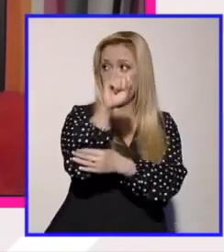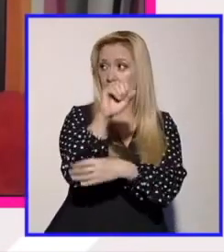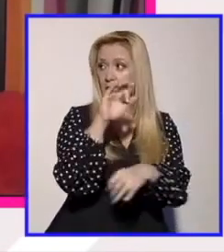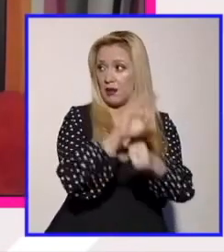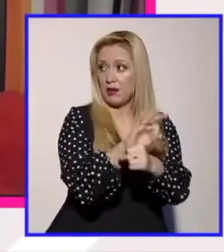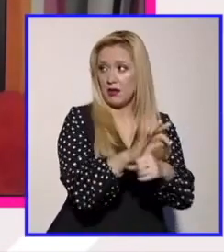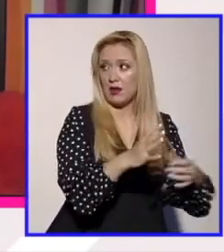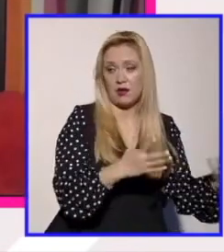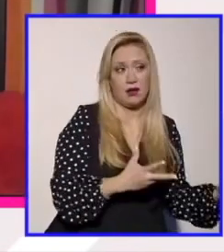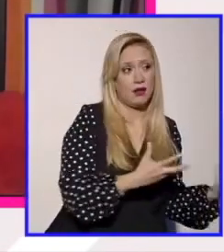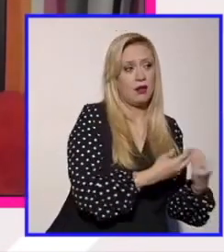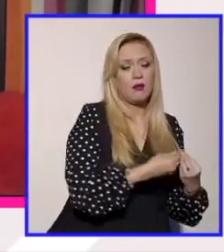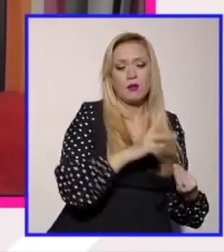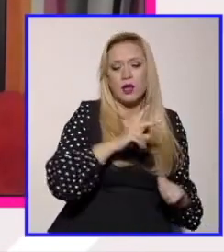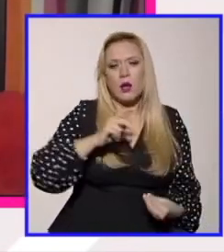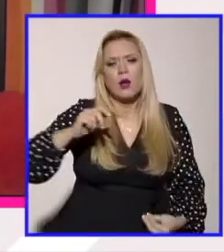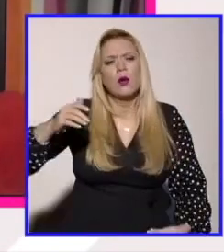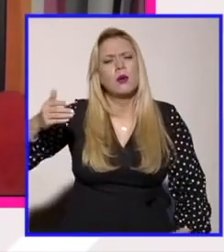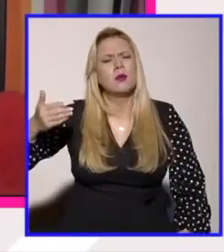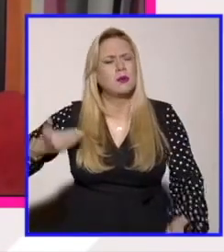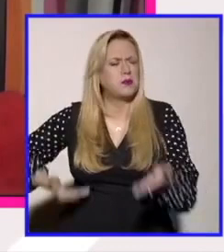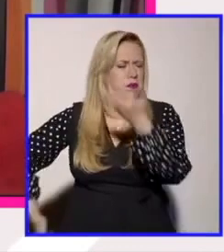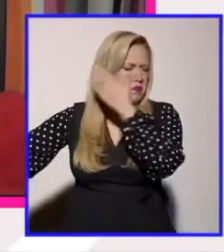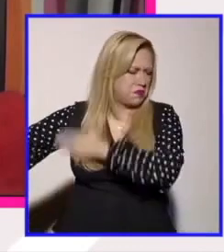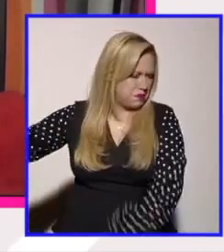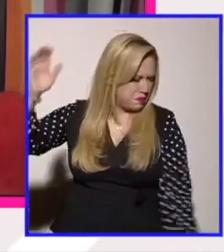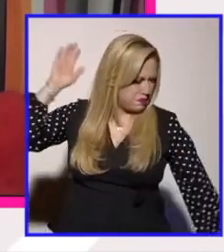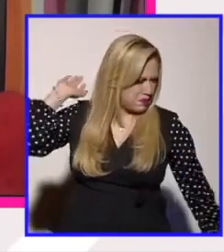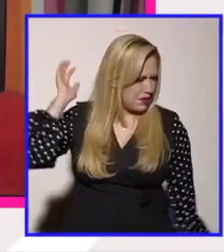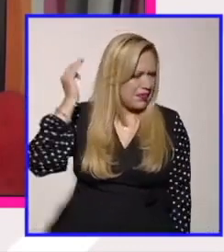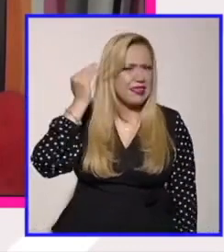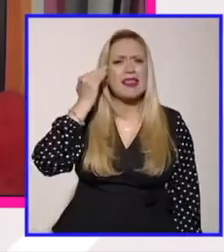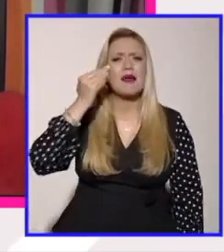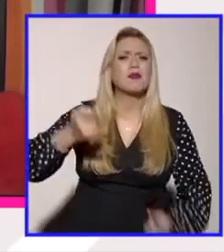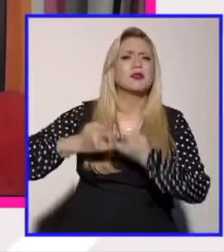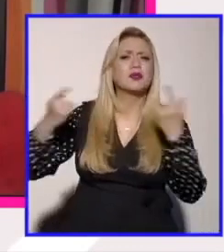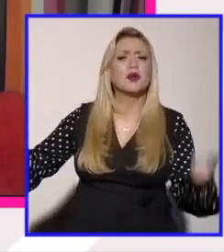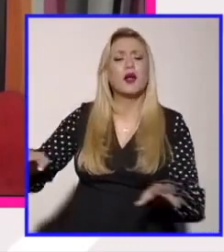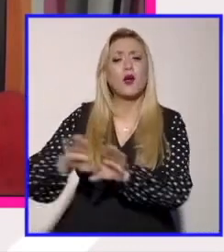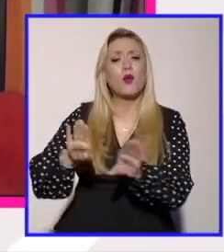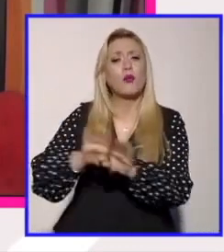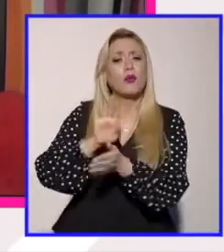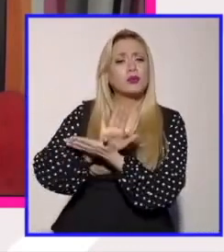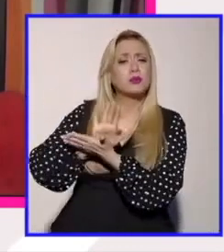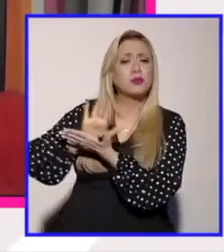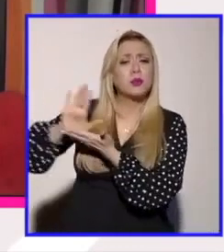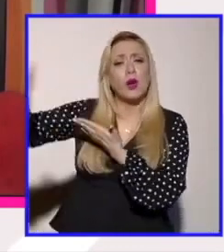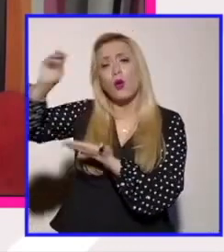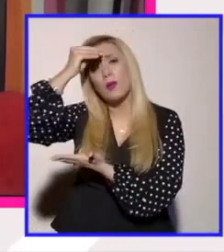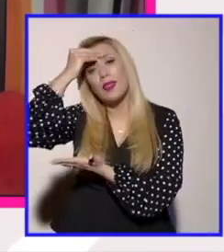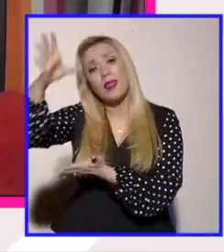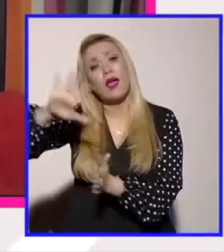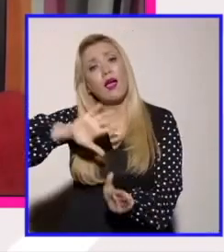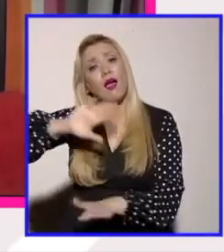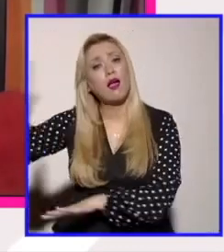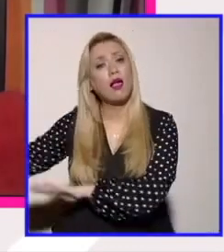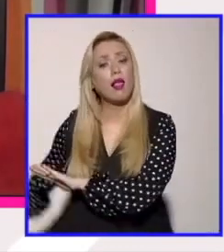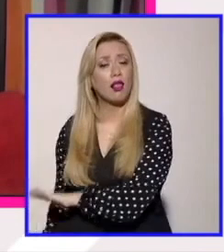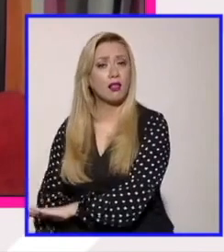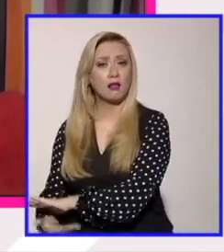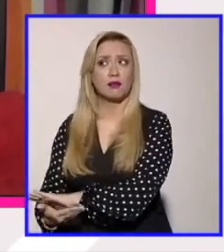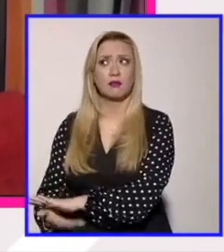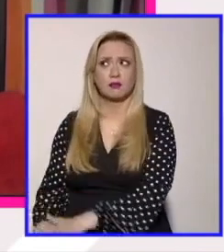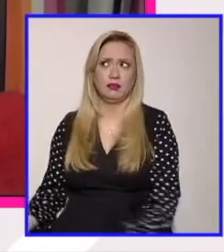siglos de olvido pero yo sí creo que no se justifica hablar de borrado yo puedo entender que haya preocupaciones